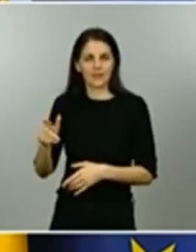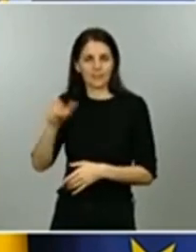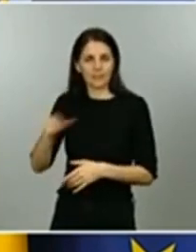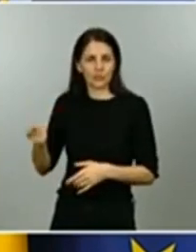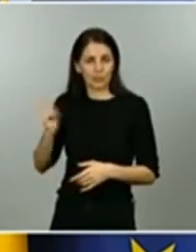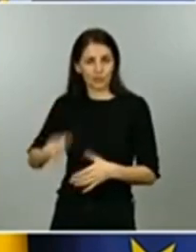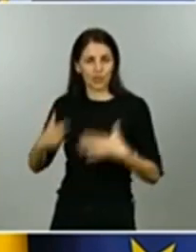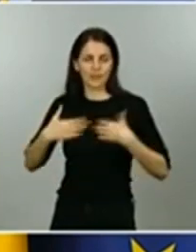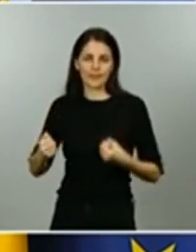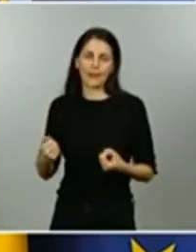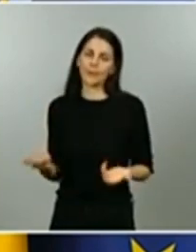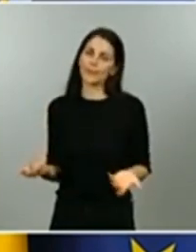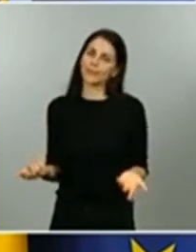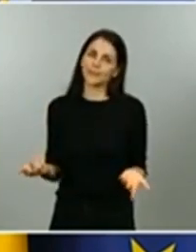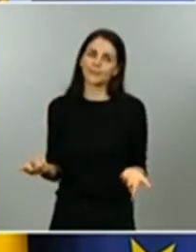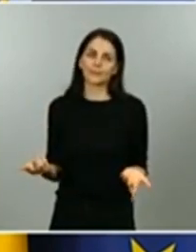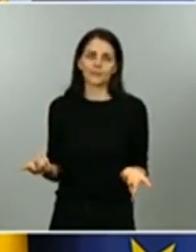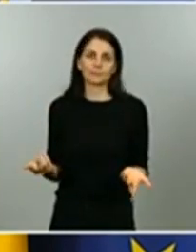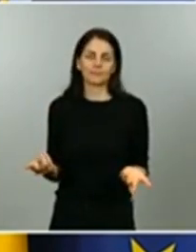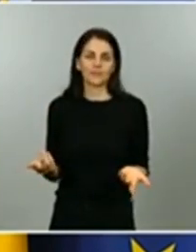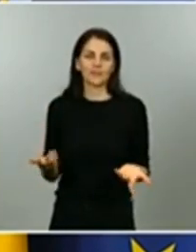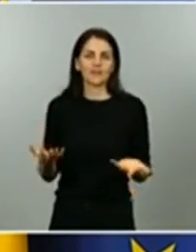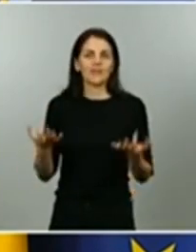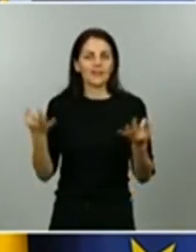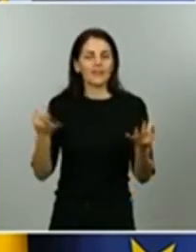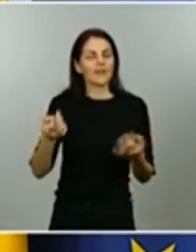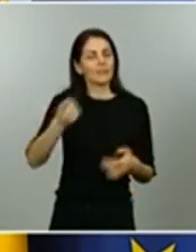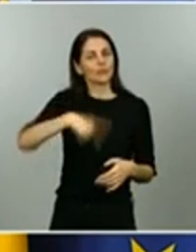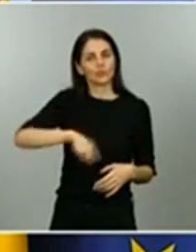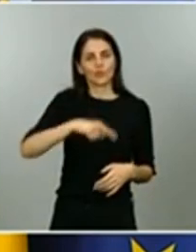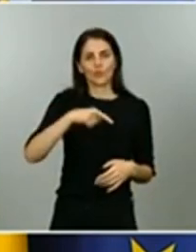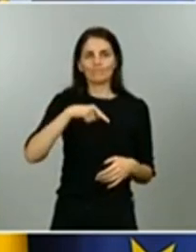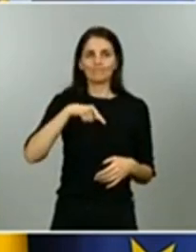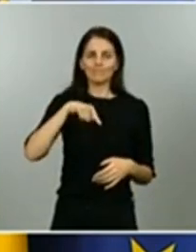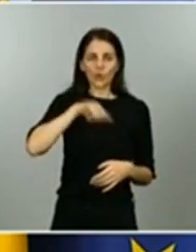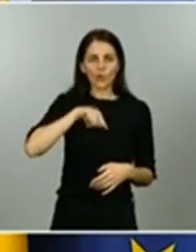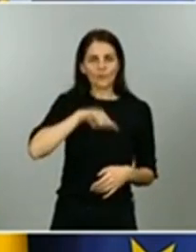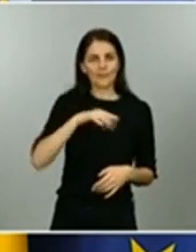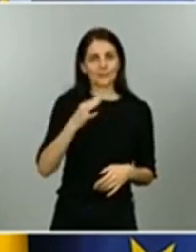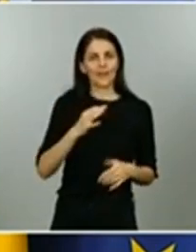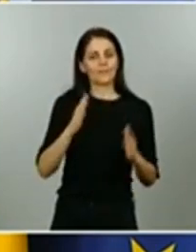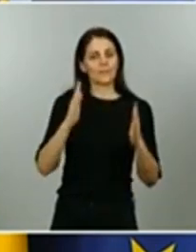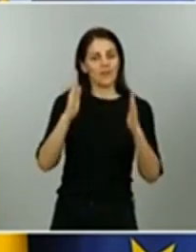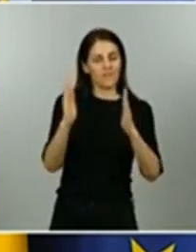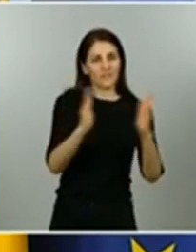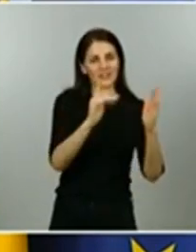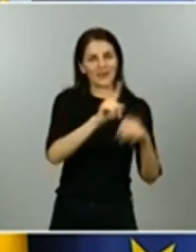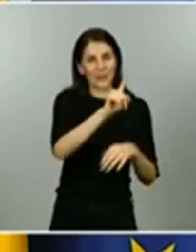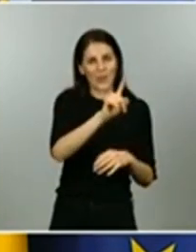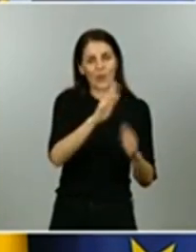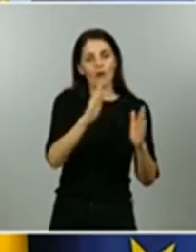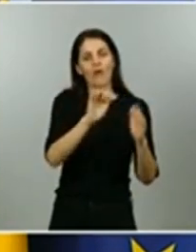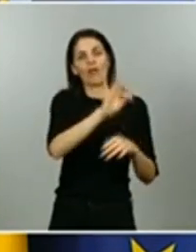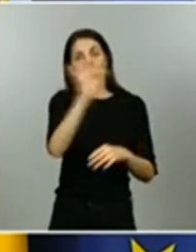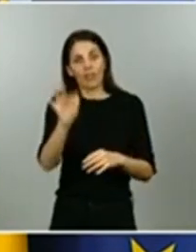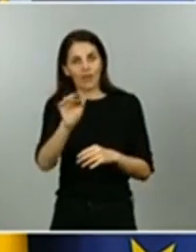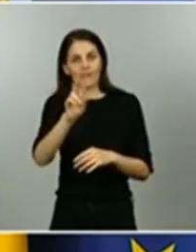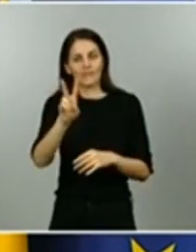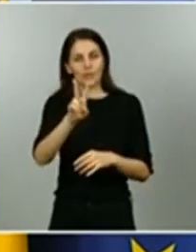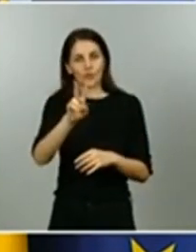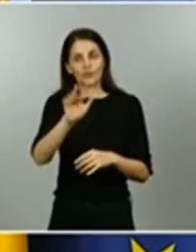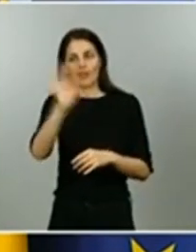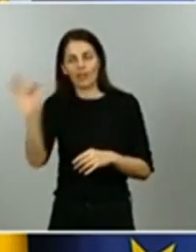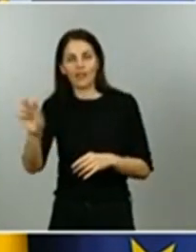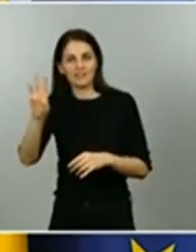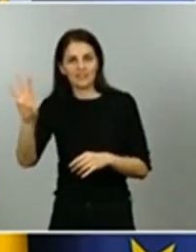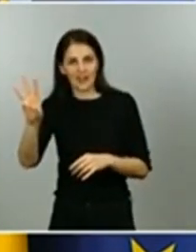que se está haciendo de transición hacia la fase 1 posteriormente la fase 2 posteriormente la fase 3 va a afectar a aquellos que se infecten